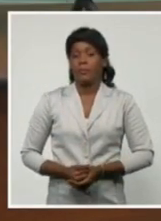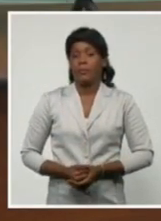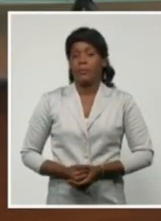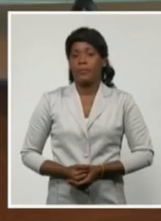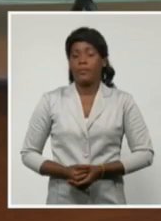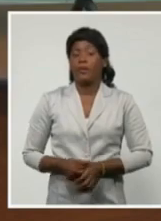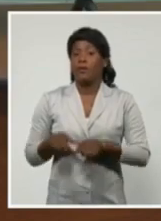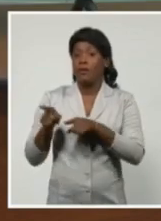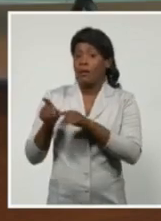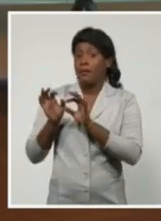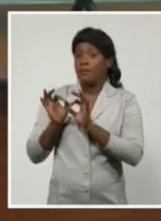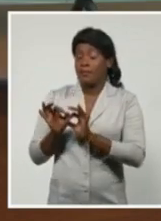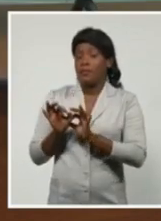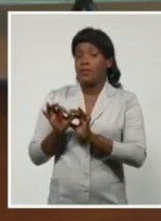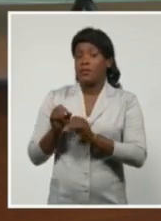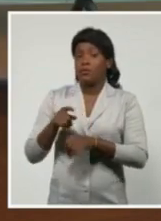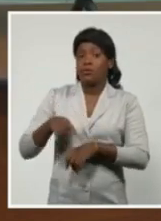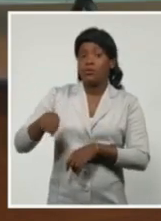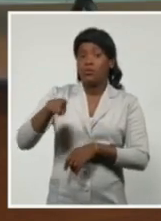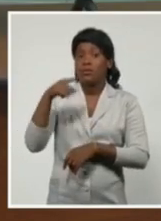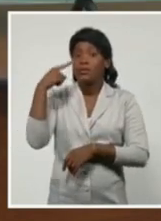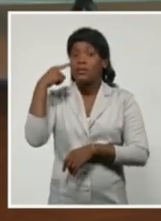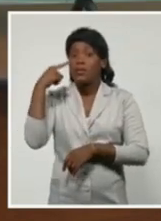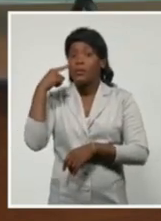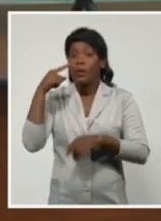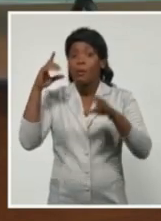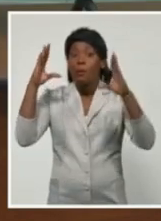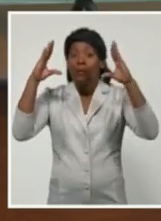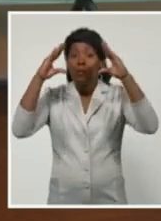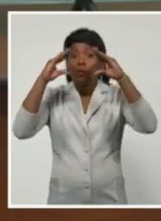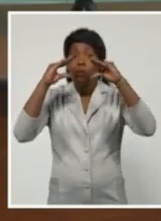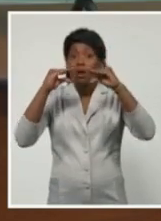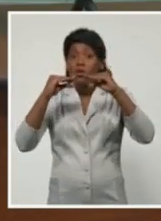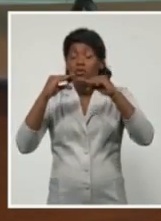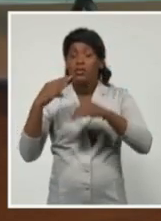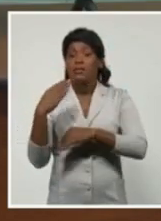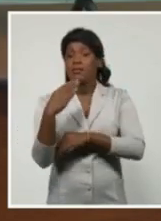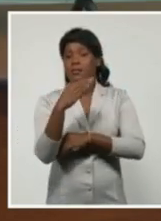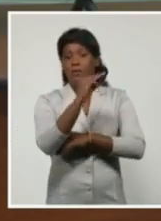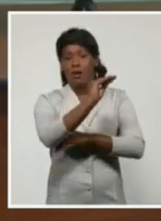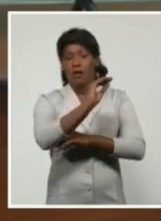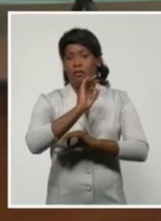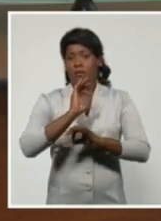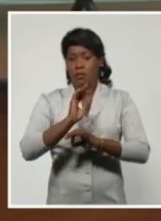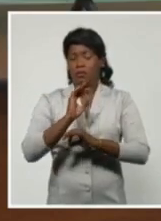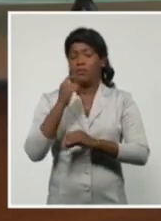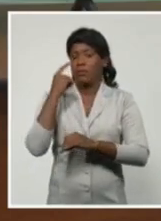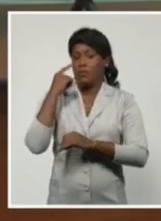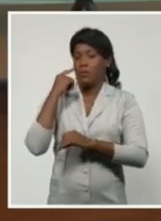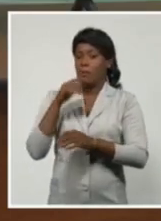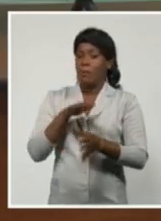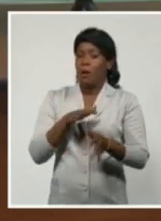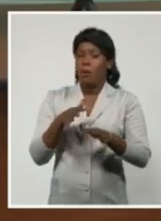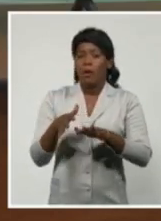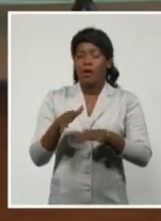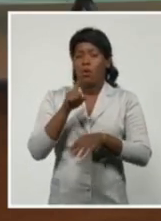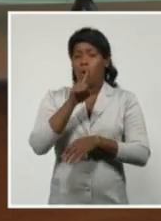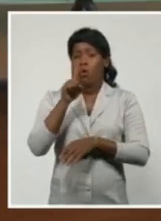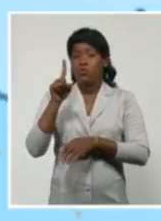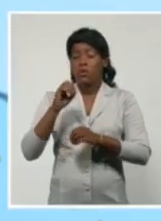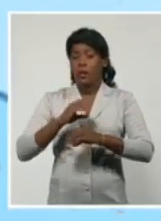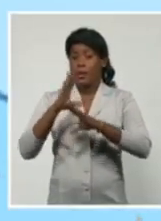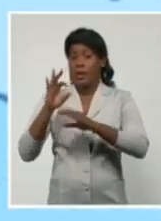esto tenemos aquí, saliendo esta noche, aquí tenemos el cono, a las 11 de la mañana,